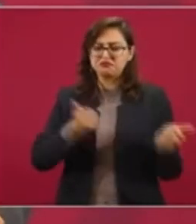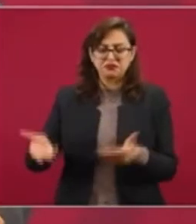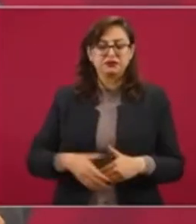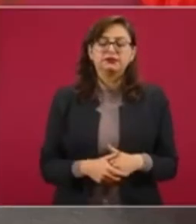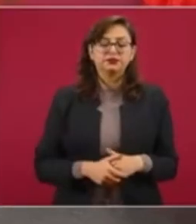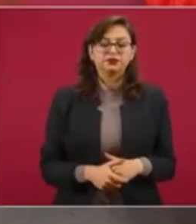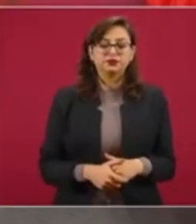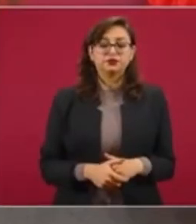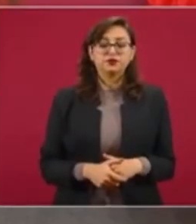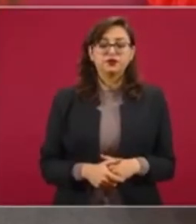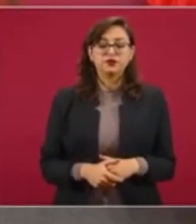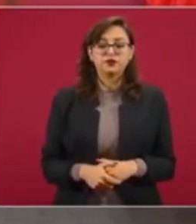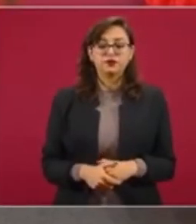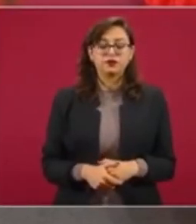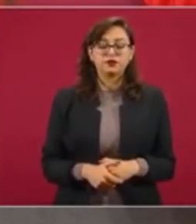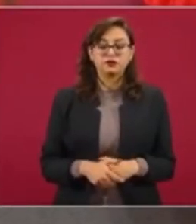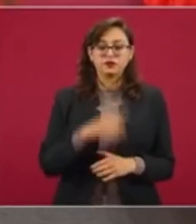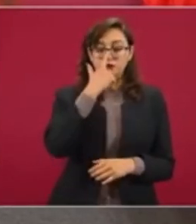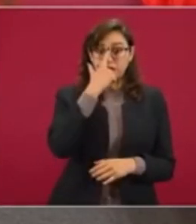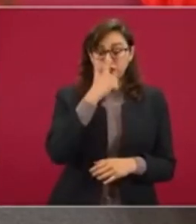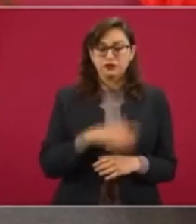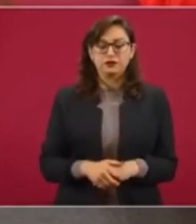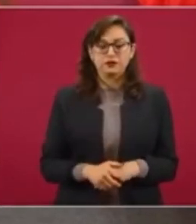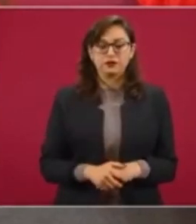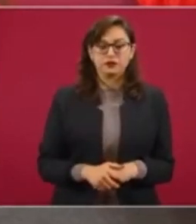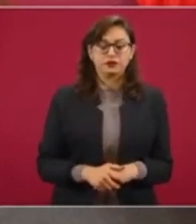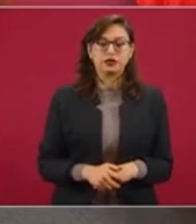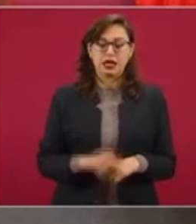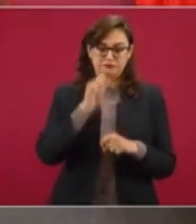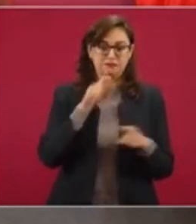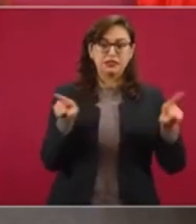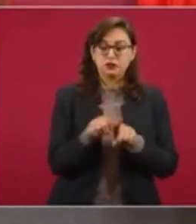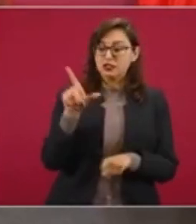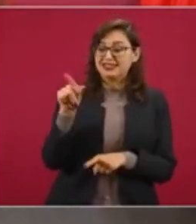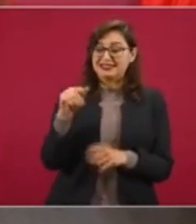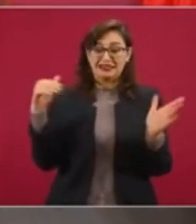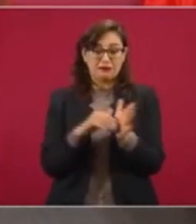se van a entregar 70 mil despensas